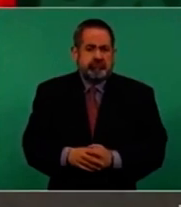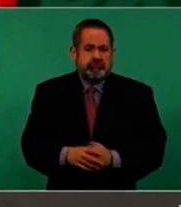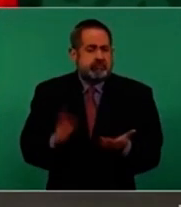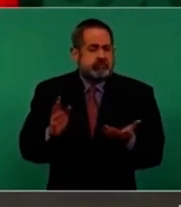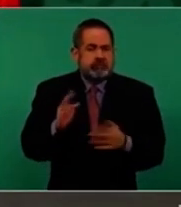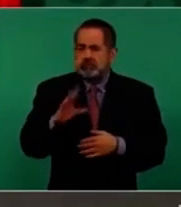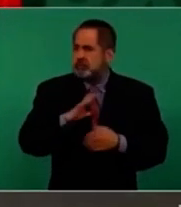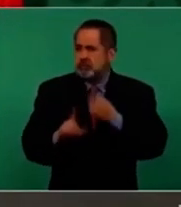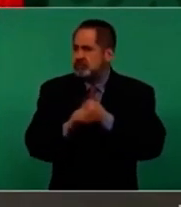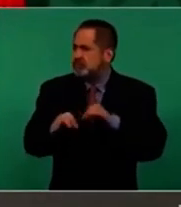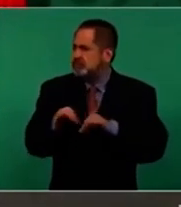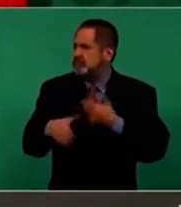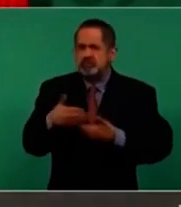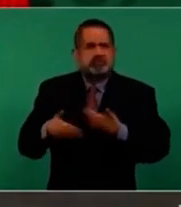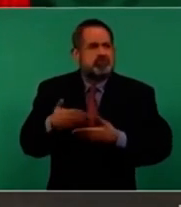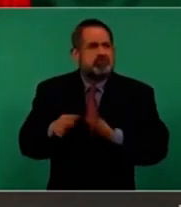sin ningún problema,